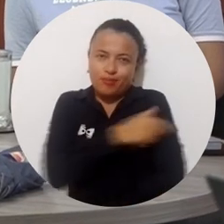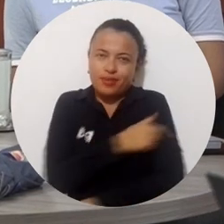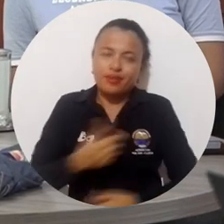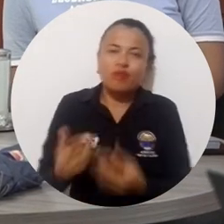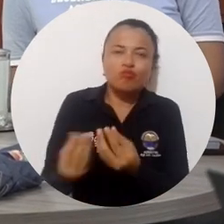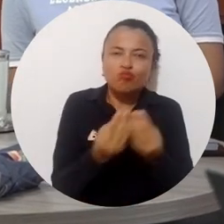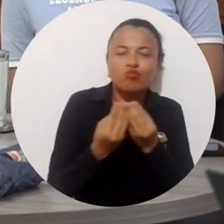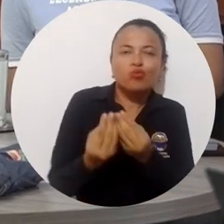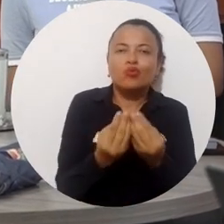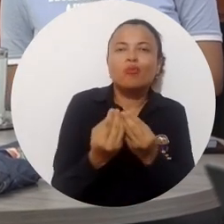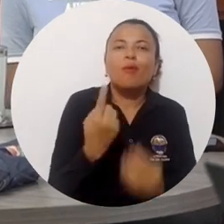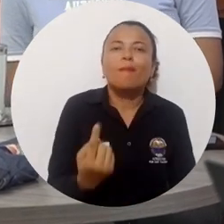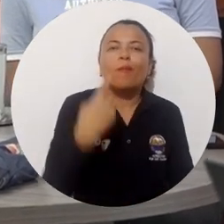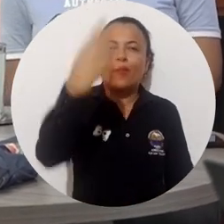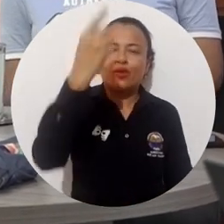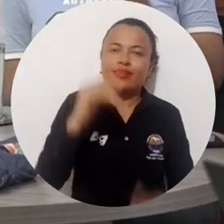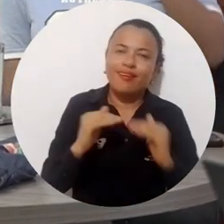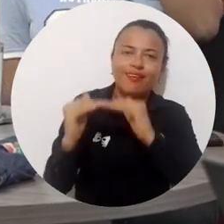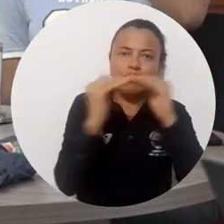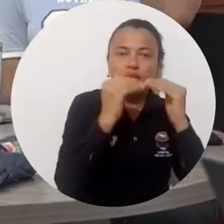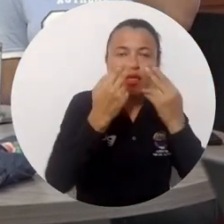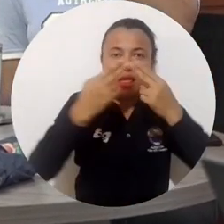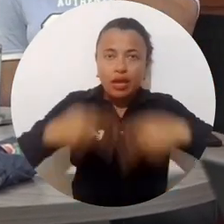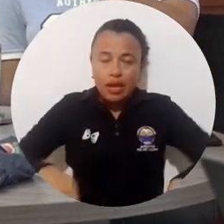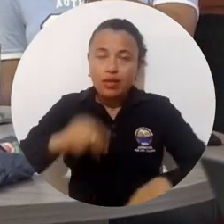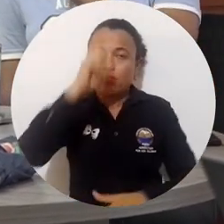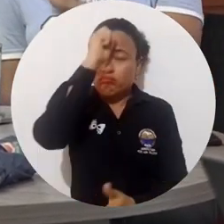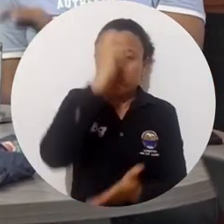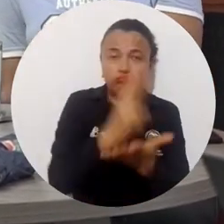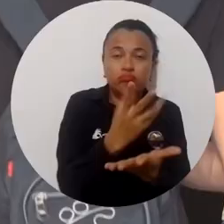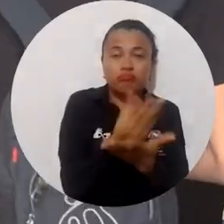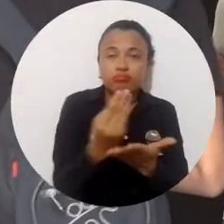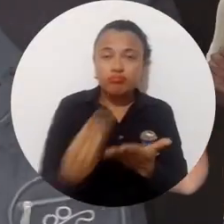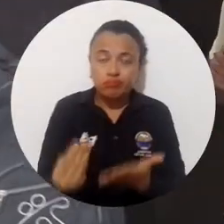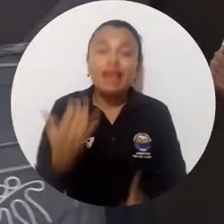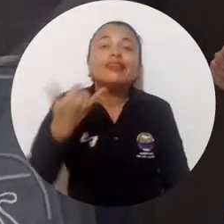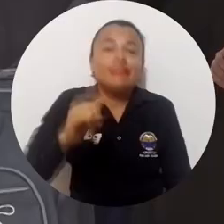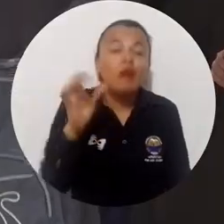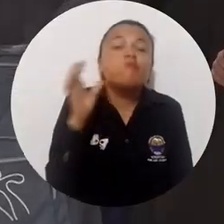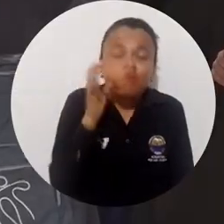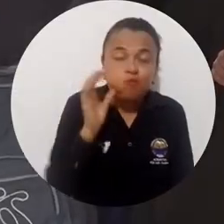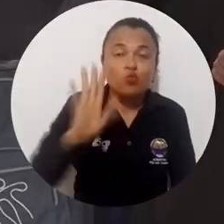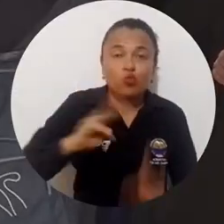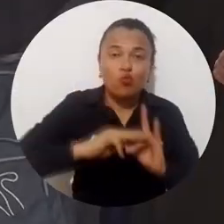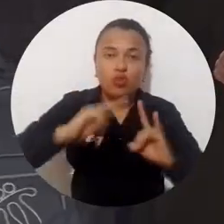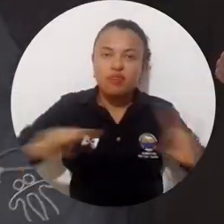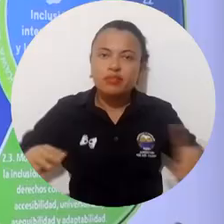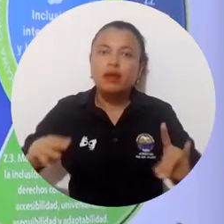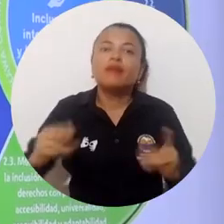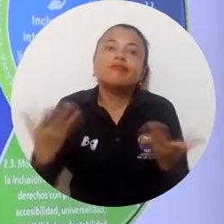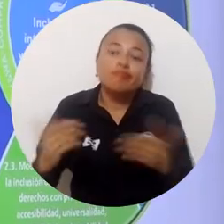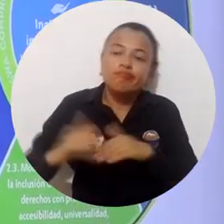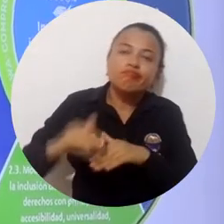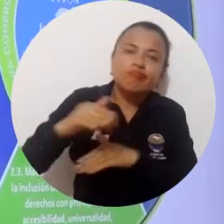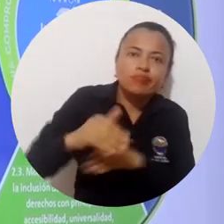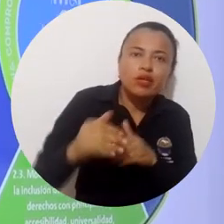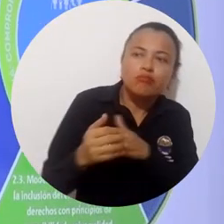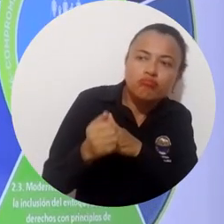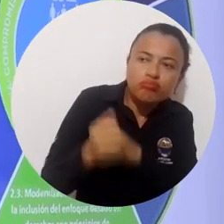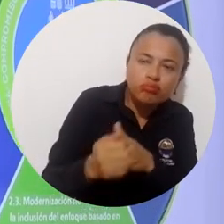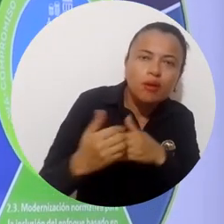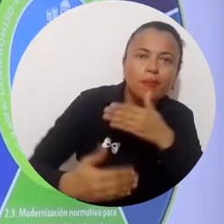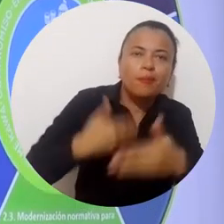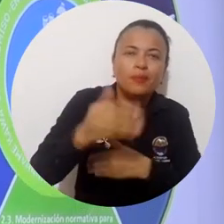La Comisión Permanente de la Política de Equidad de Género y Diversidad ya es una realidad en Unimagdalena y se da como una